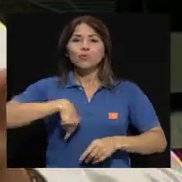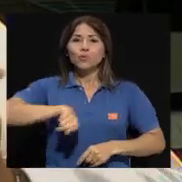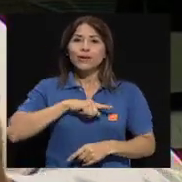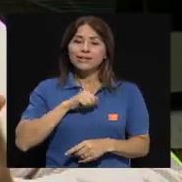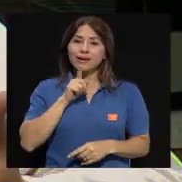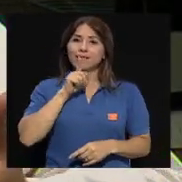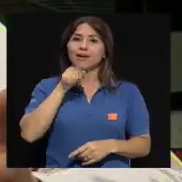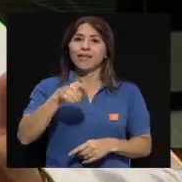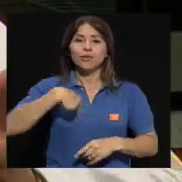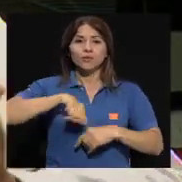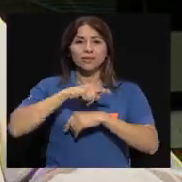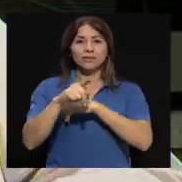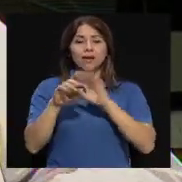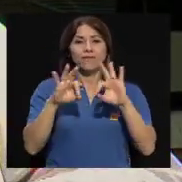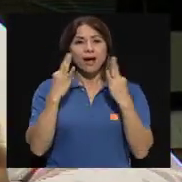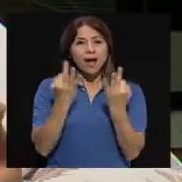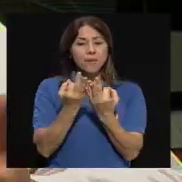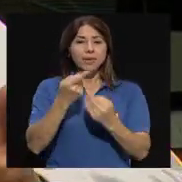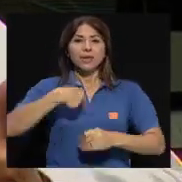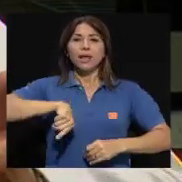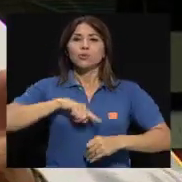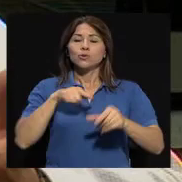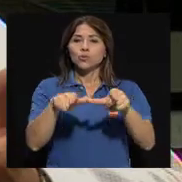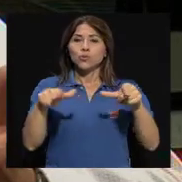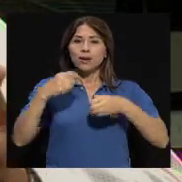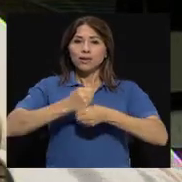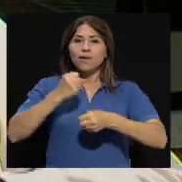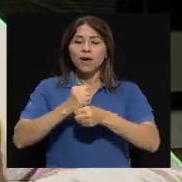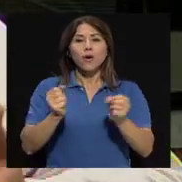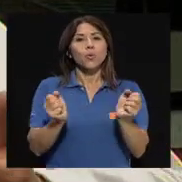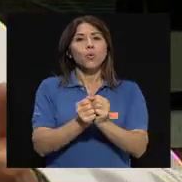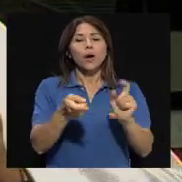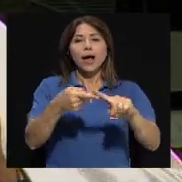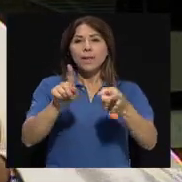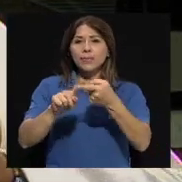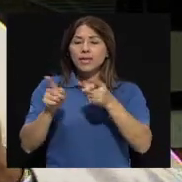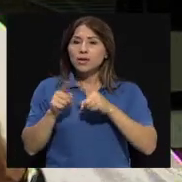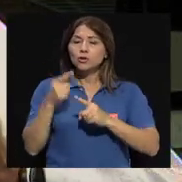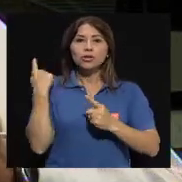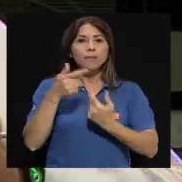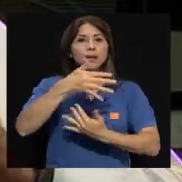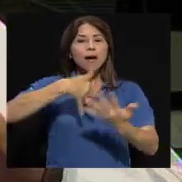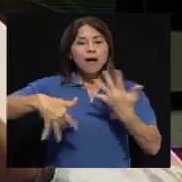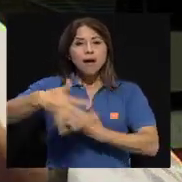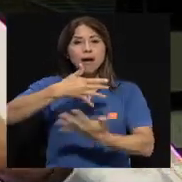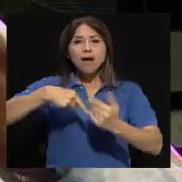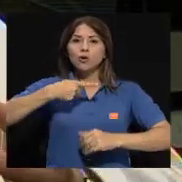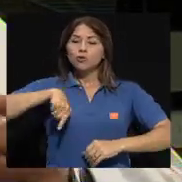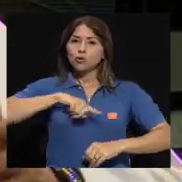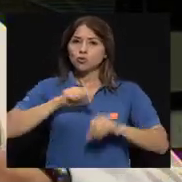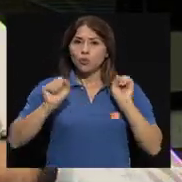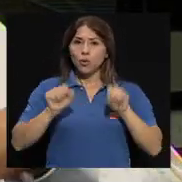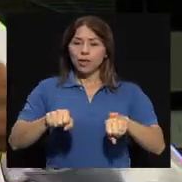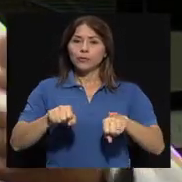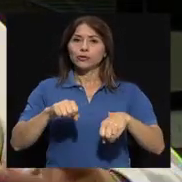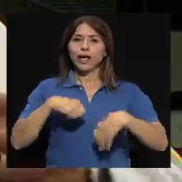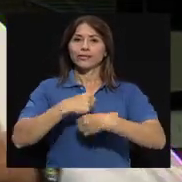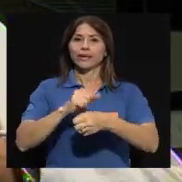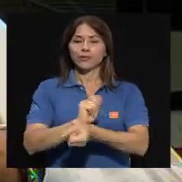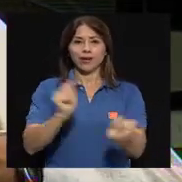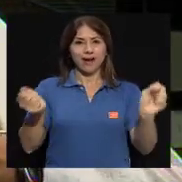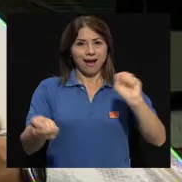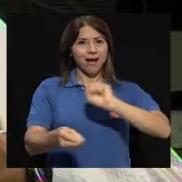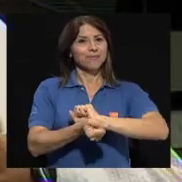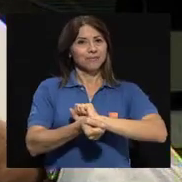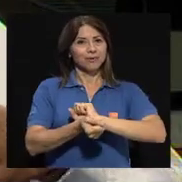nuestra familia, nuestros centros de trabajo, con nuestros amigos, donde podemos ser agentes de cambio, agentes multiplicadores,